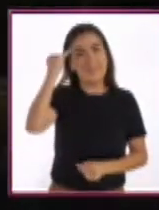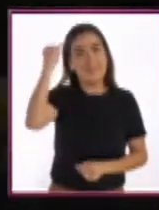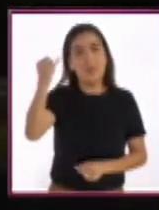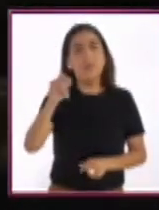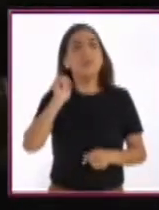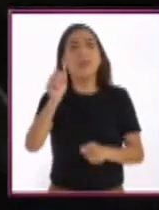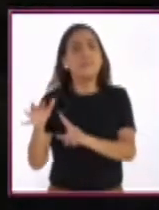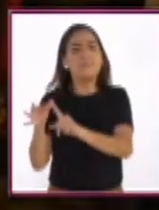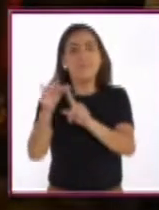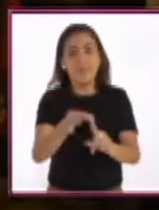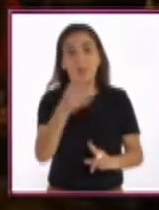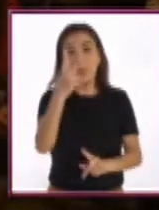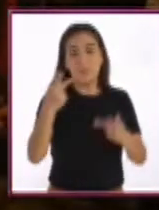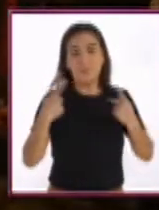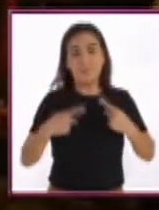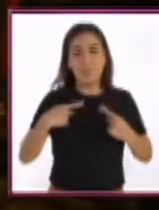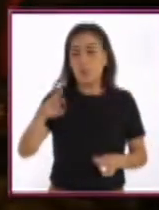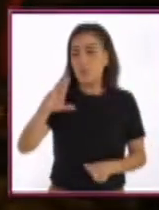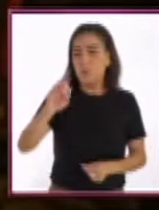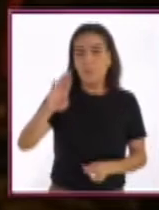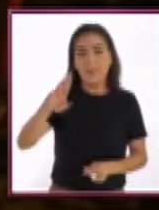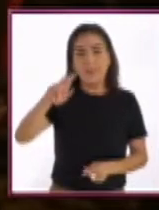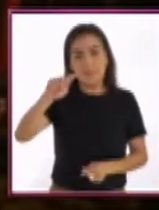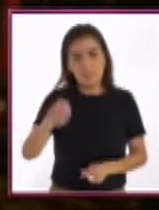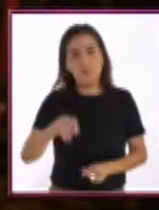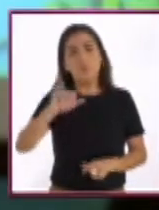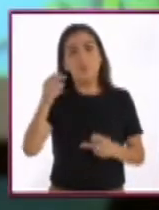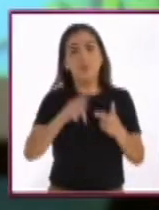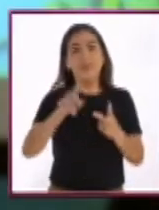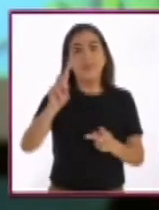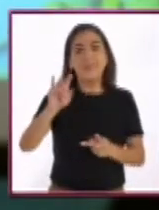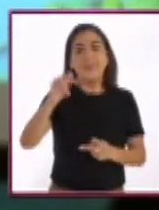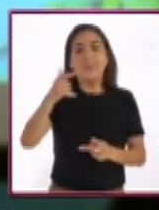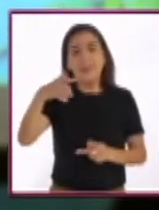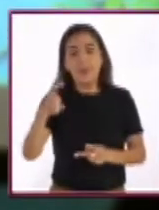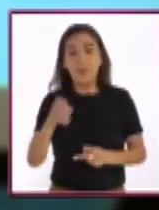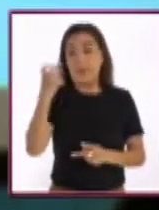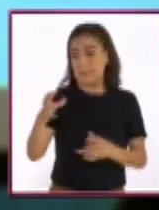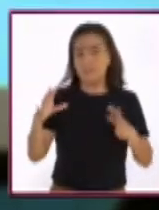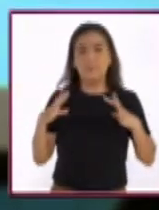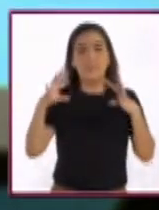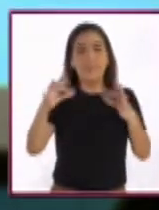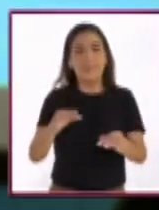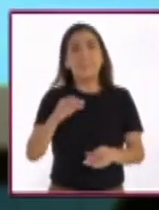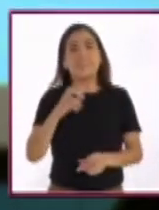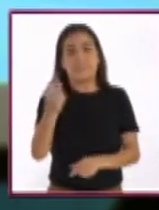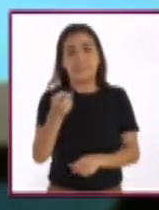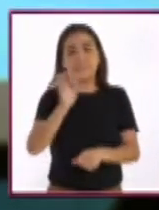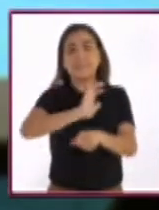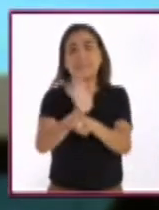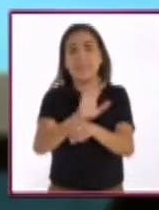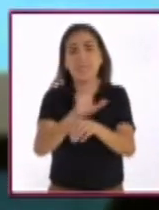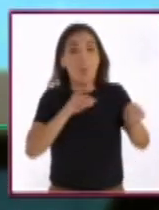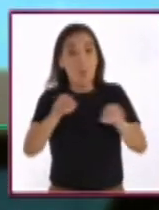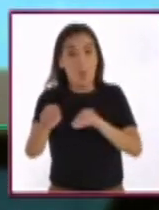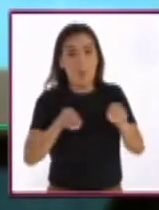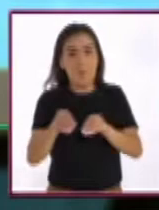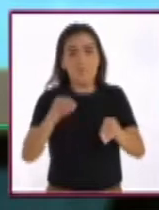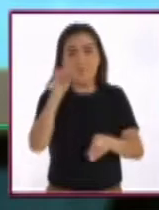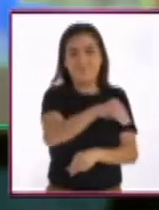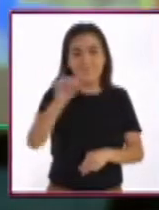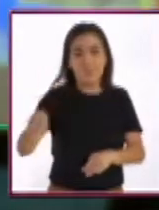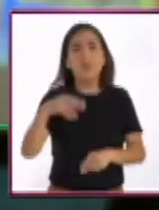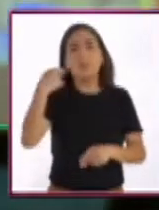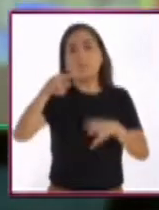Pues mira, esta idea vino de dos personas, que son Roberto Serrano y Diego Torres. Ellos dos son los fundadores de Cinemóvil Toto.